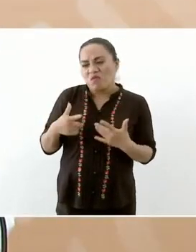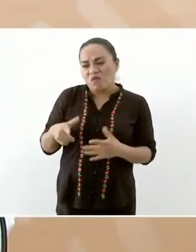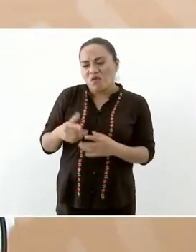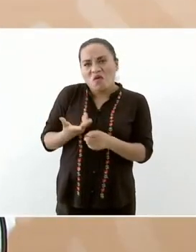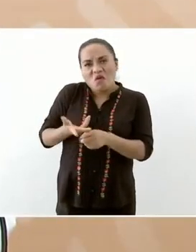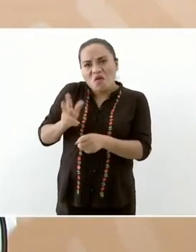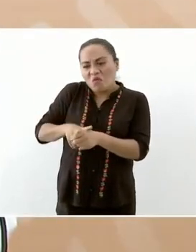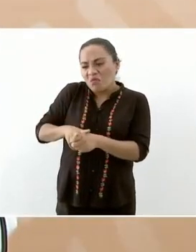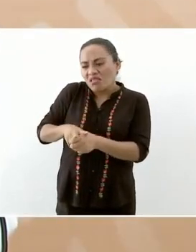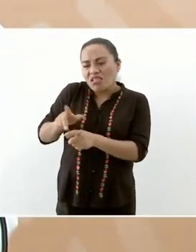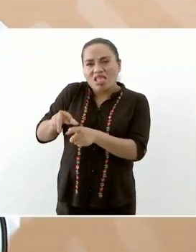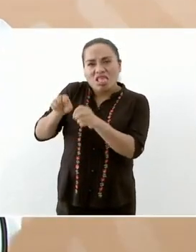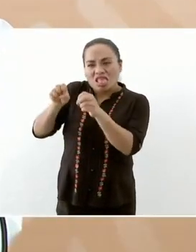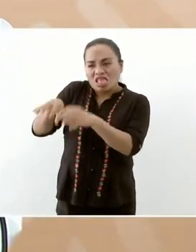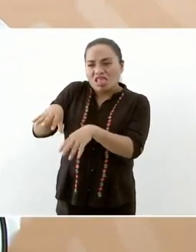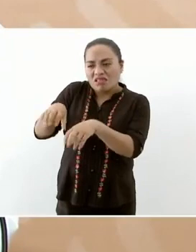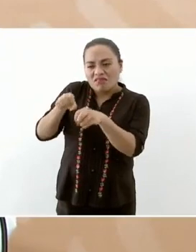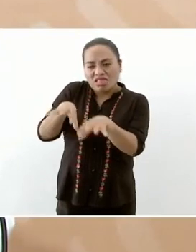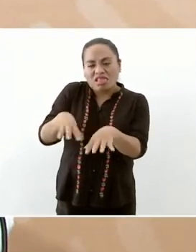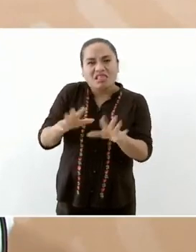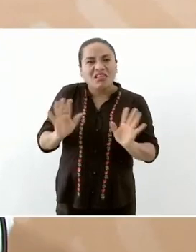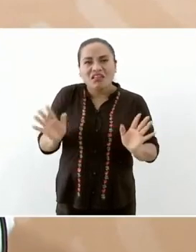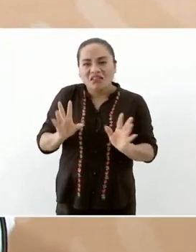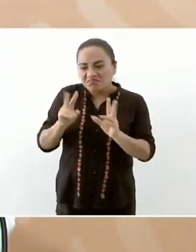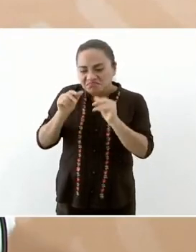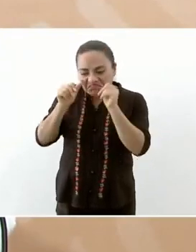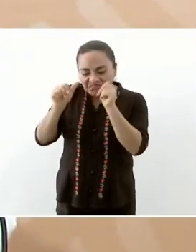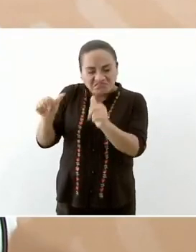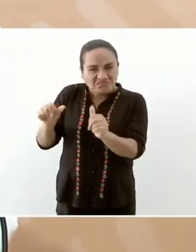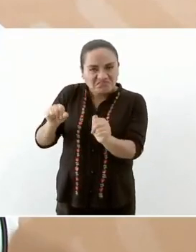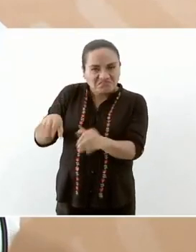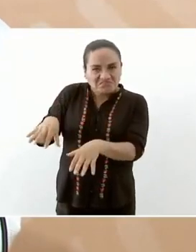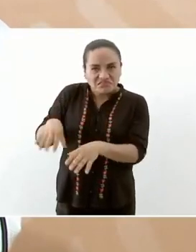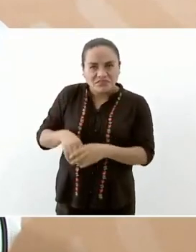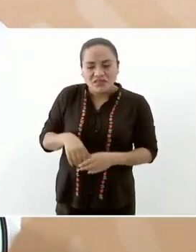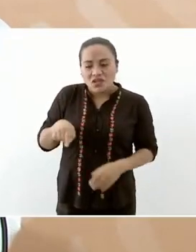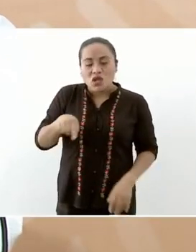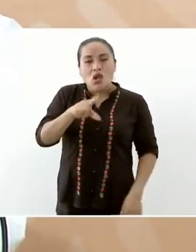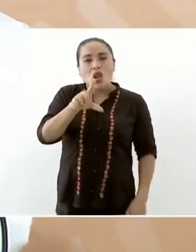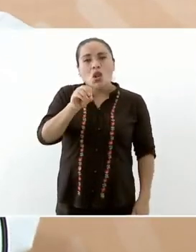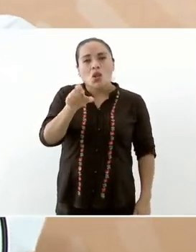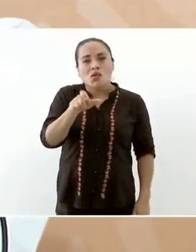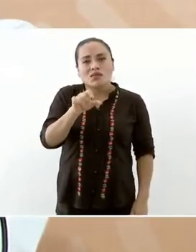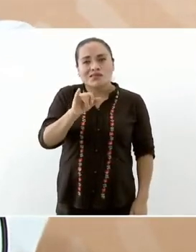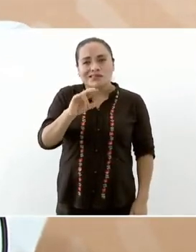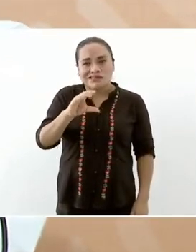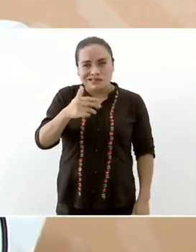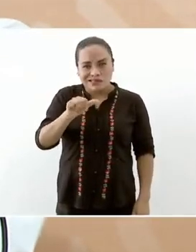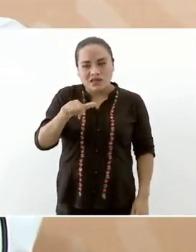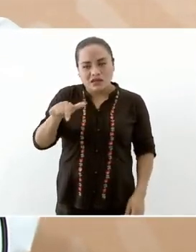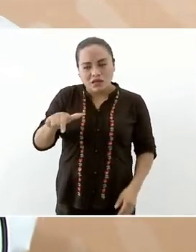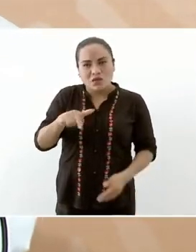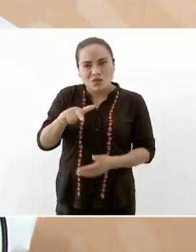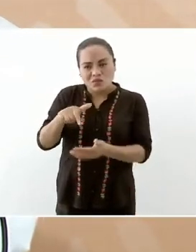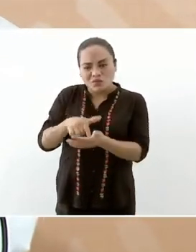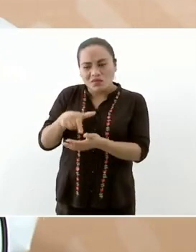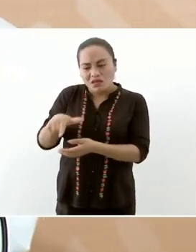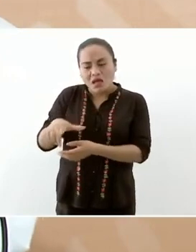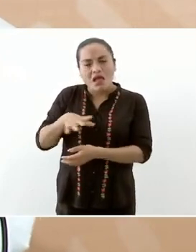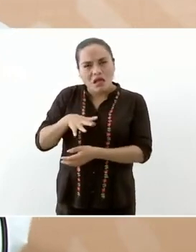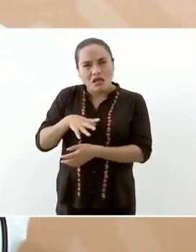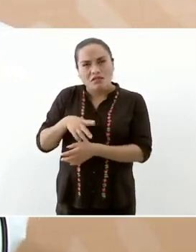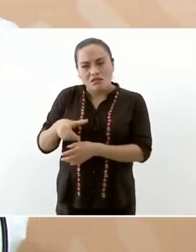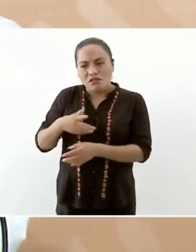bueno estuvimos en Los Hicha Candelaria Los Hicha un hospital abandonado